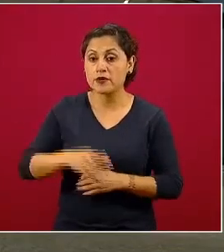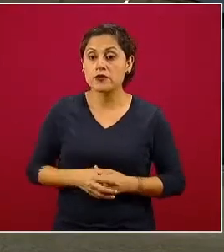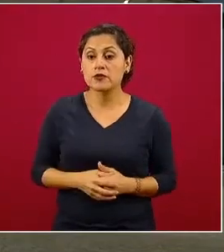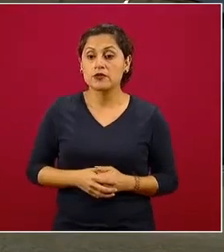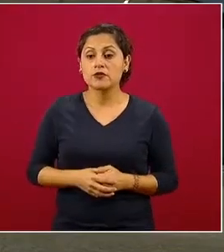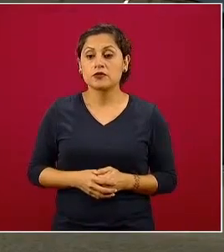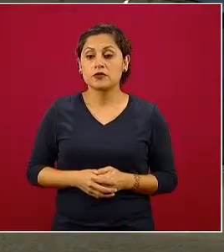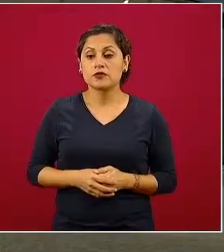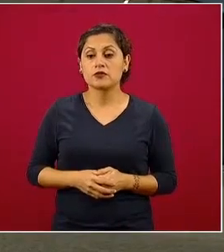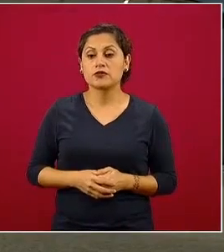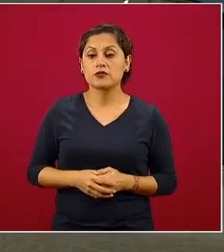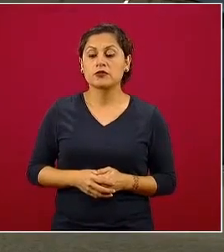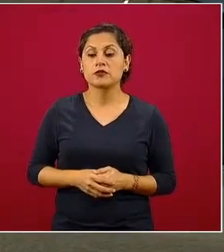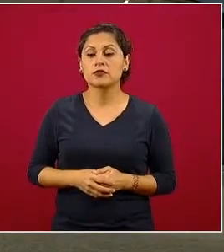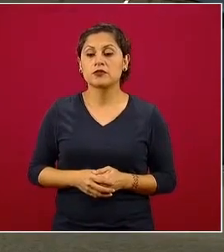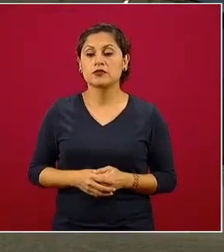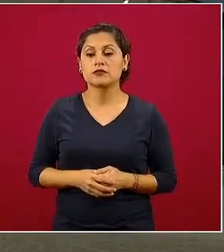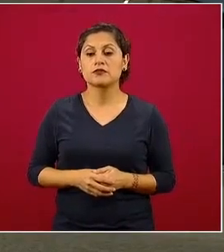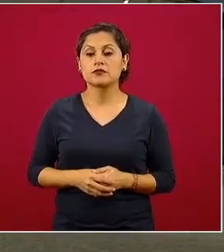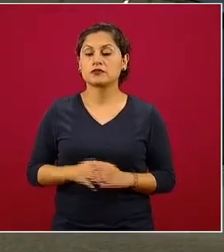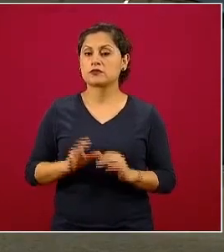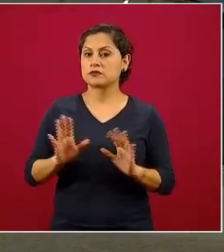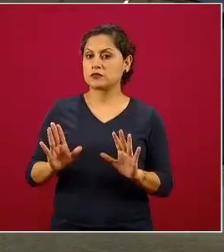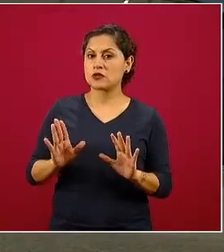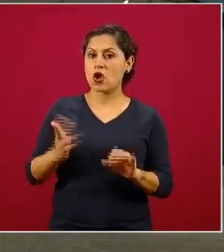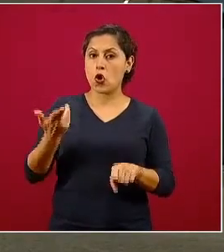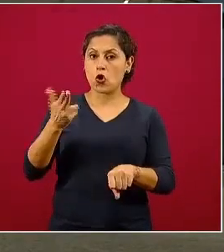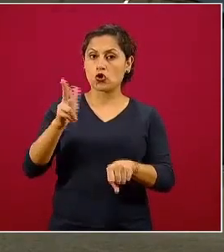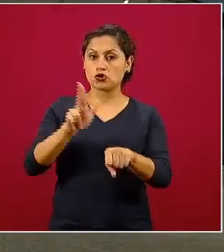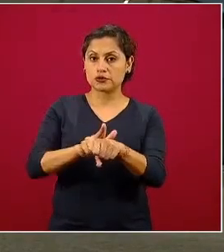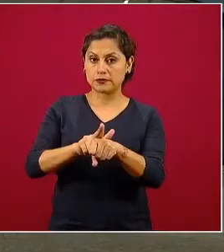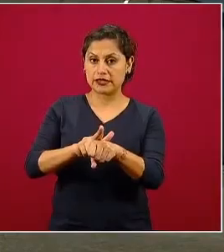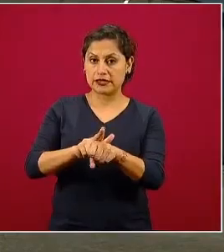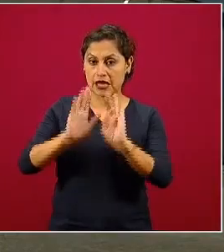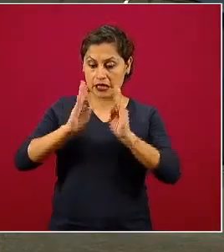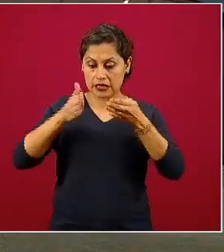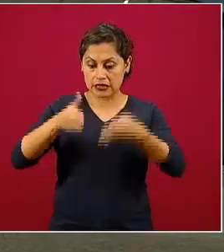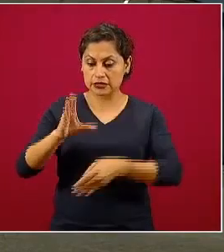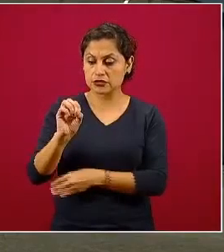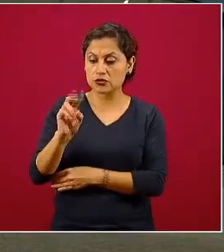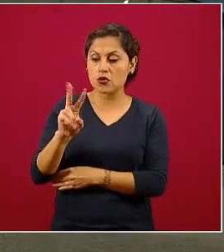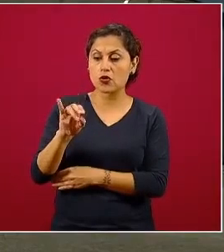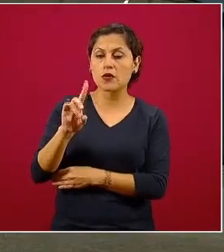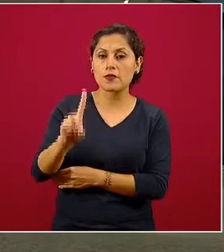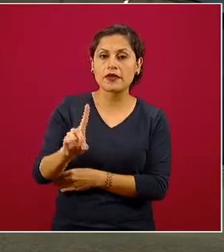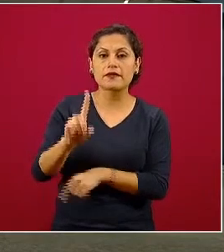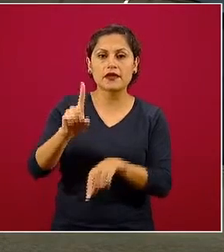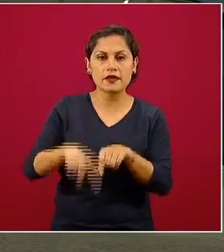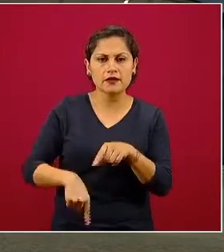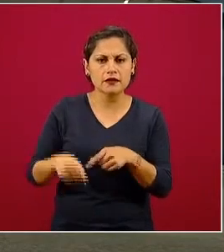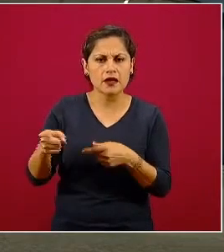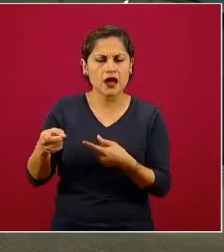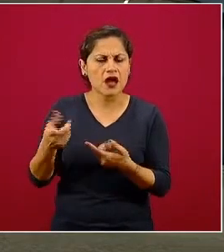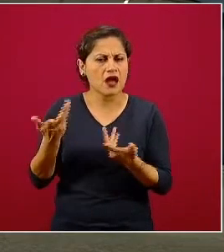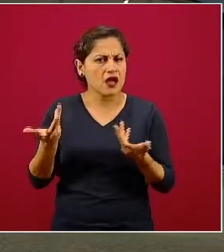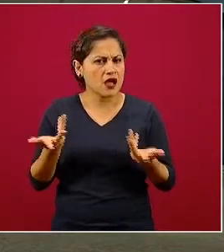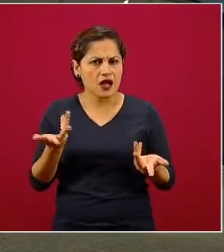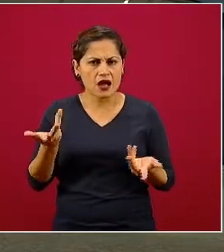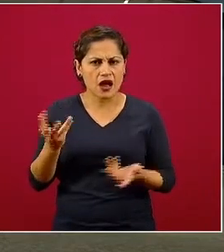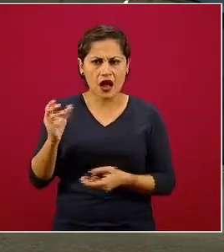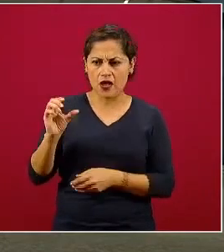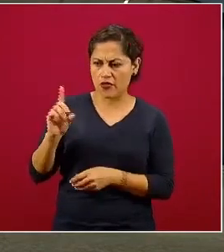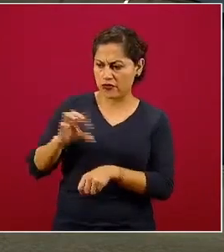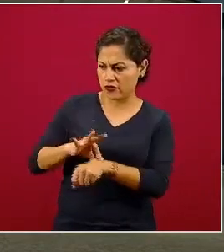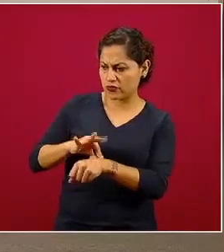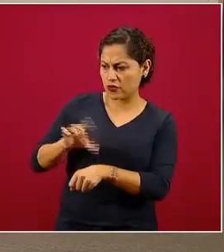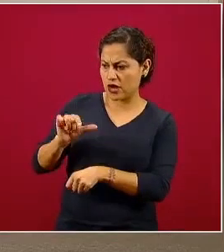entonces los hospitales COVID? ¿Cuáles son esos dos que bajaron? Lo mencionaba el doctor Alomía. ¿Cuáles